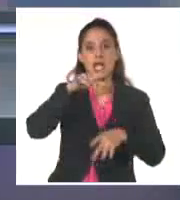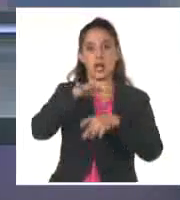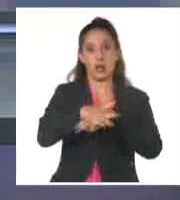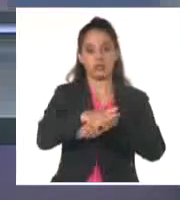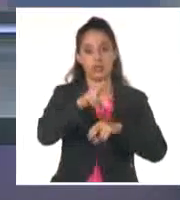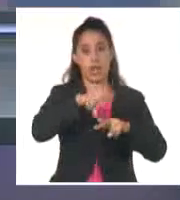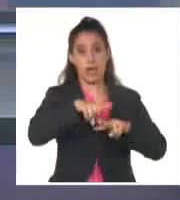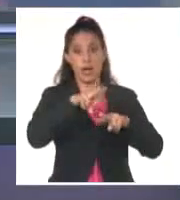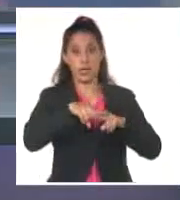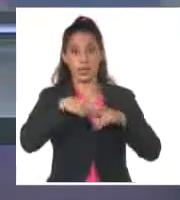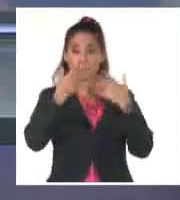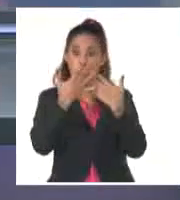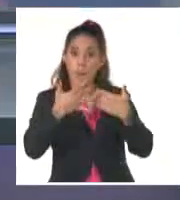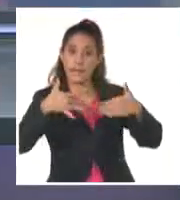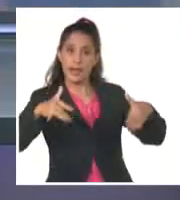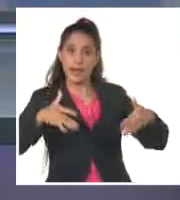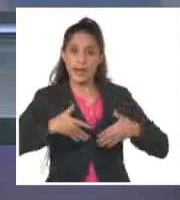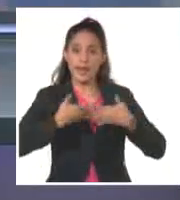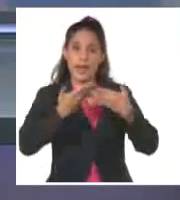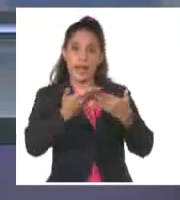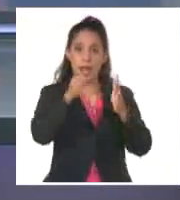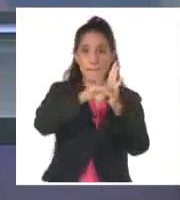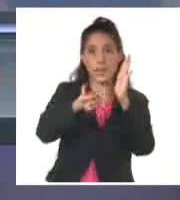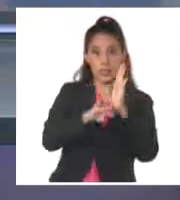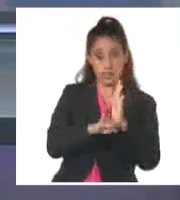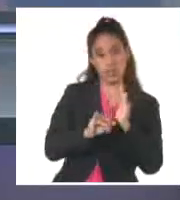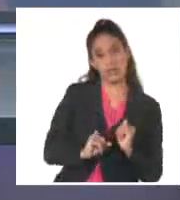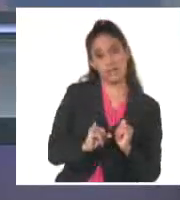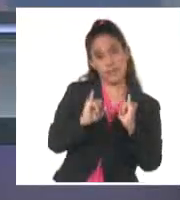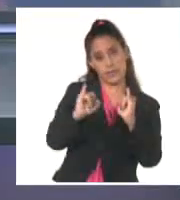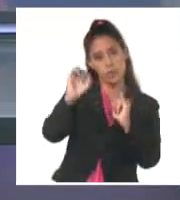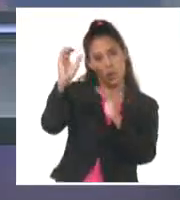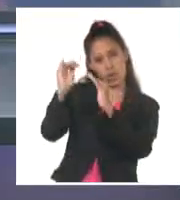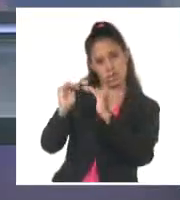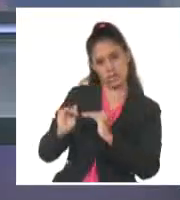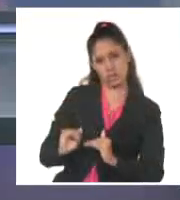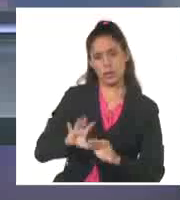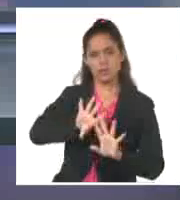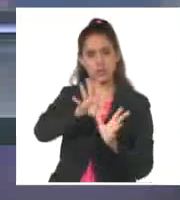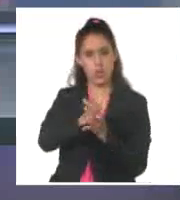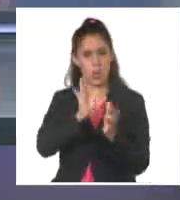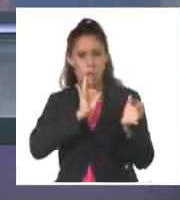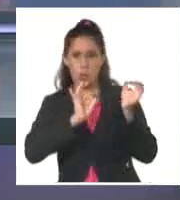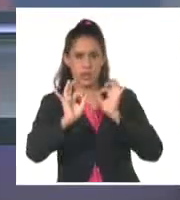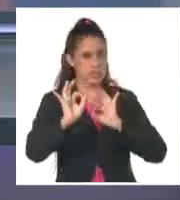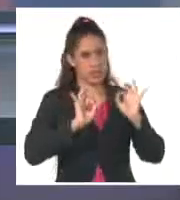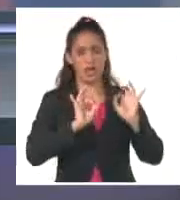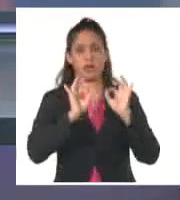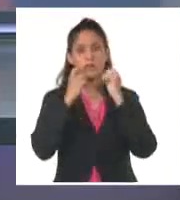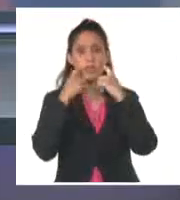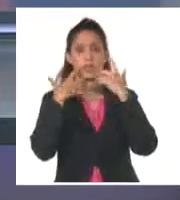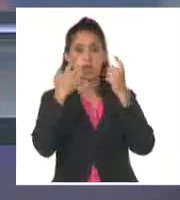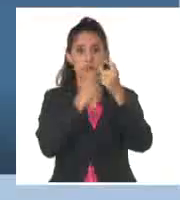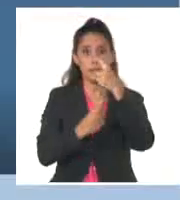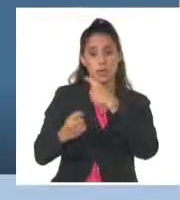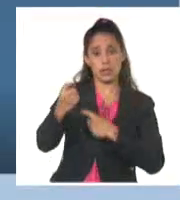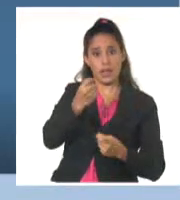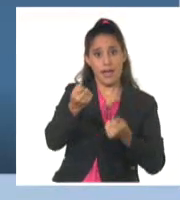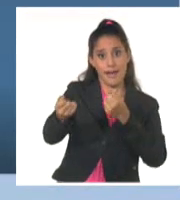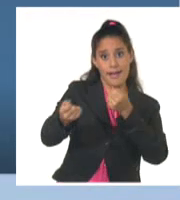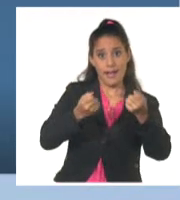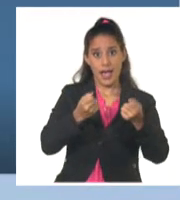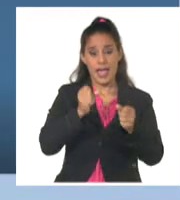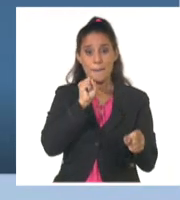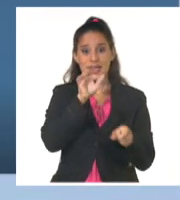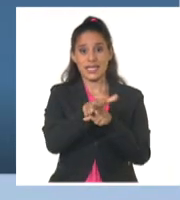homenaje requerirá la adopción de medidas de carácter organizativas dirigidas a garantizar una movilidad segura y por tal motivo a partir de la